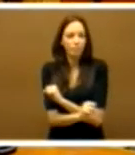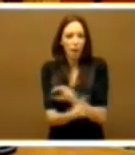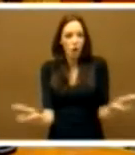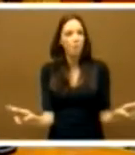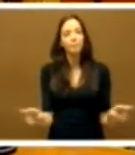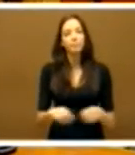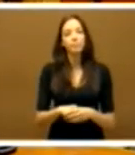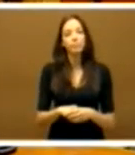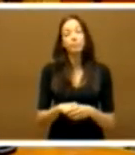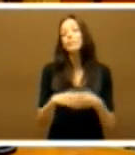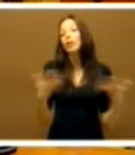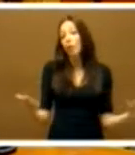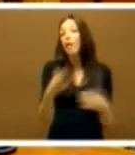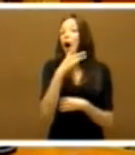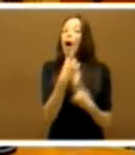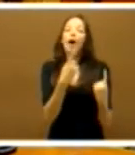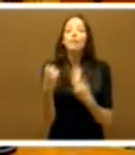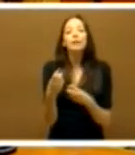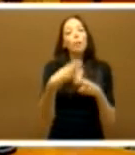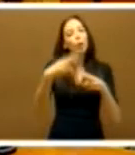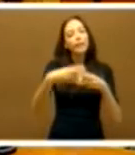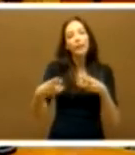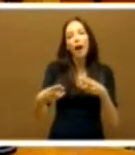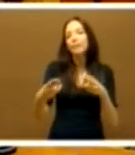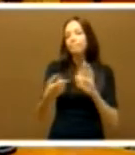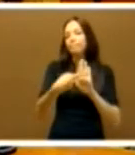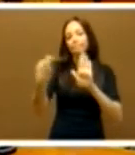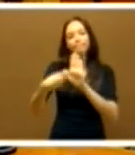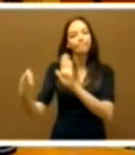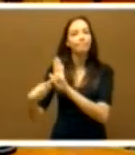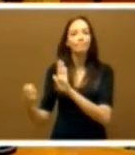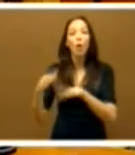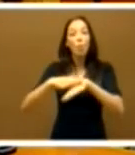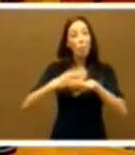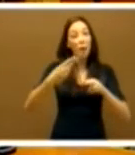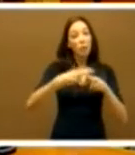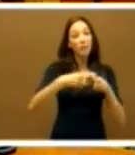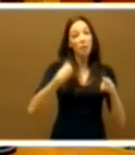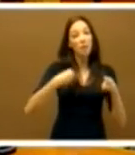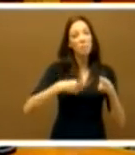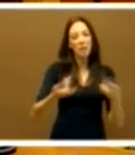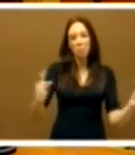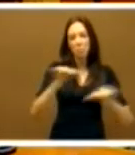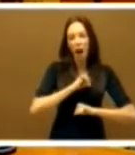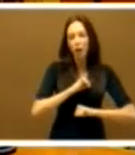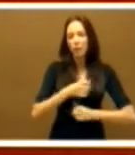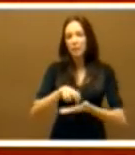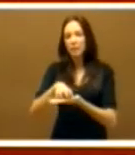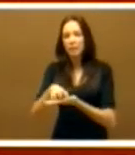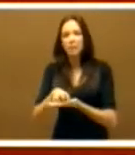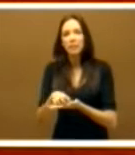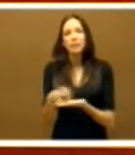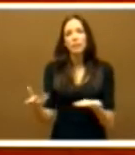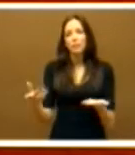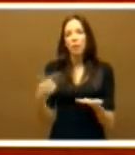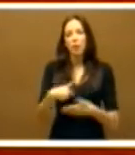por lo tanto, de desterrar prácticas políticas que nos han generado tanto paro, tanto quebrante económico y tanta incertidumbre y falta